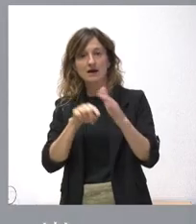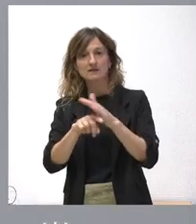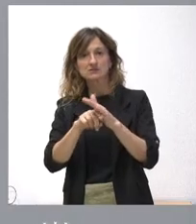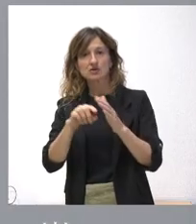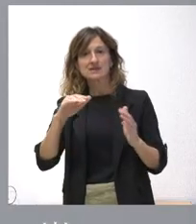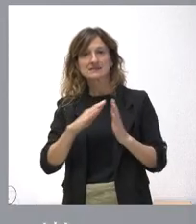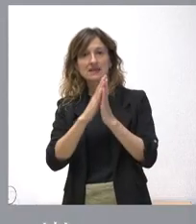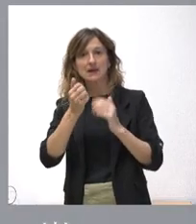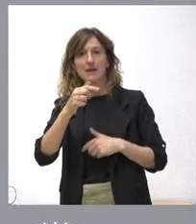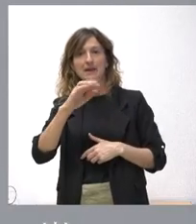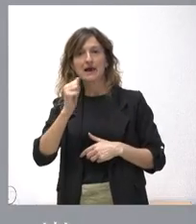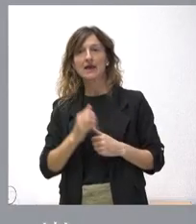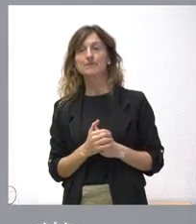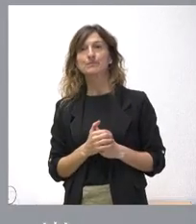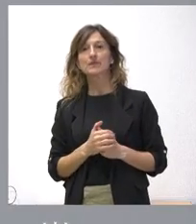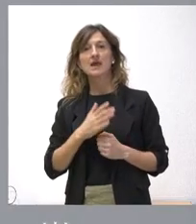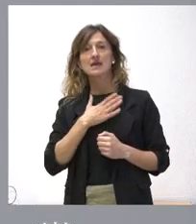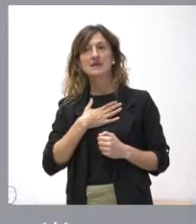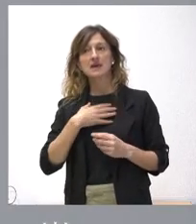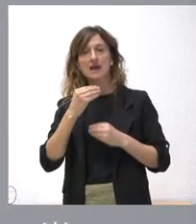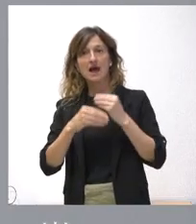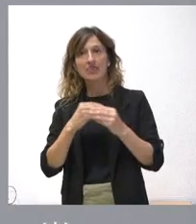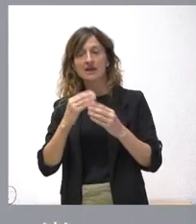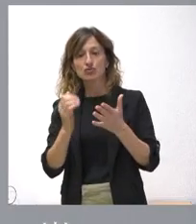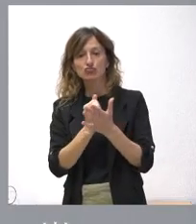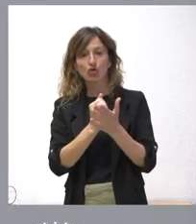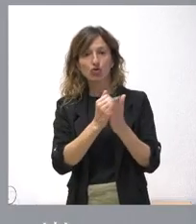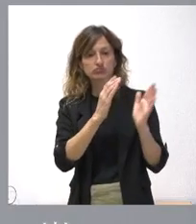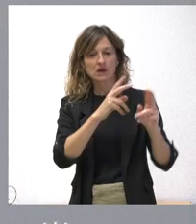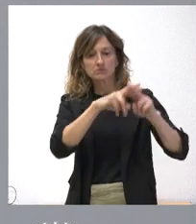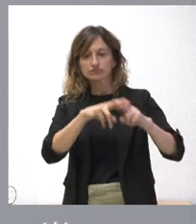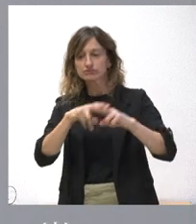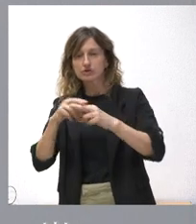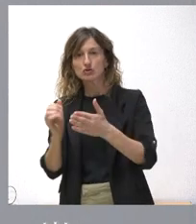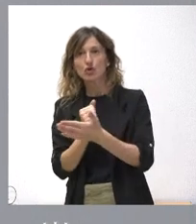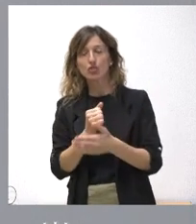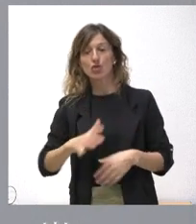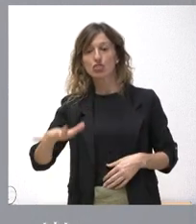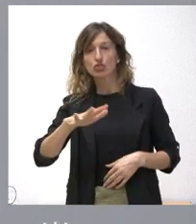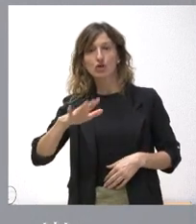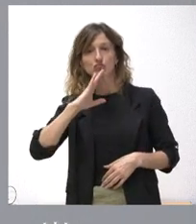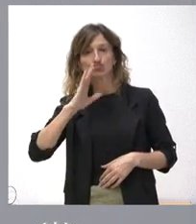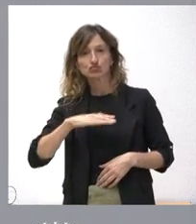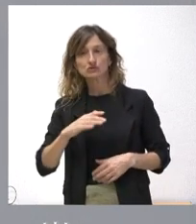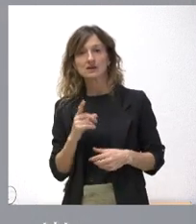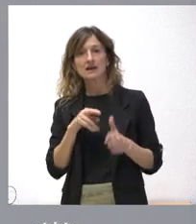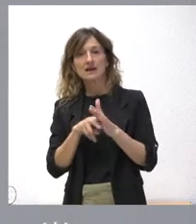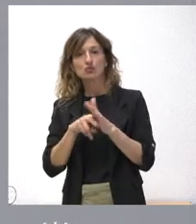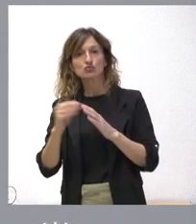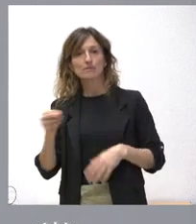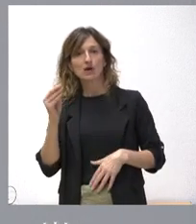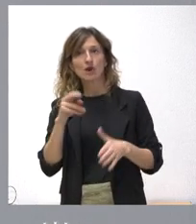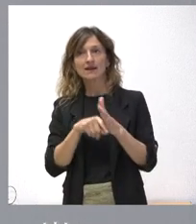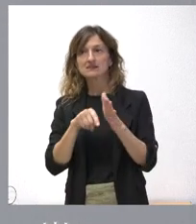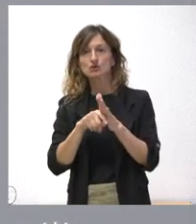Bárbara y que busca realizar la trazabilidad de todos los procedimientos, optimizar los espacios y mejorar los recursos de gestión para